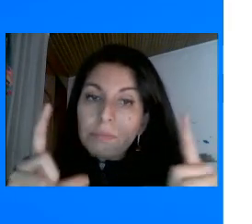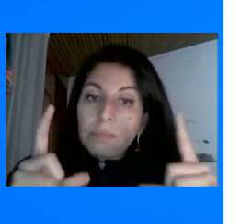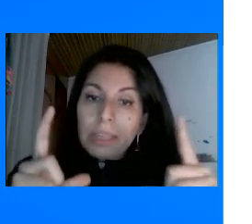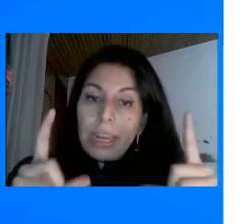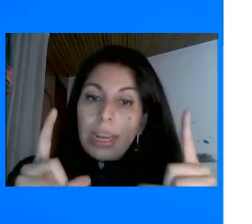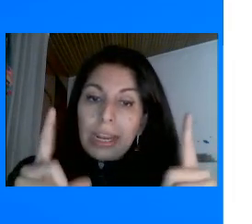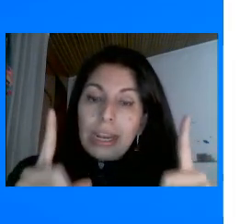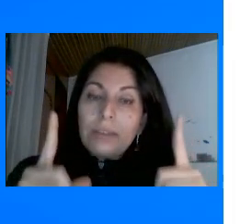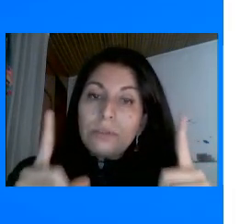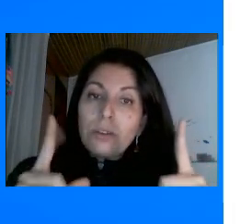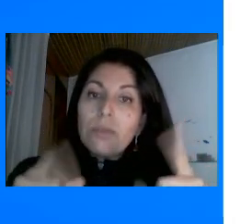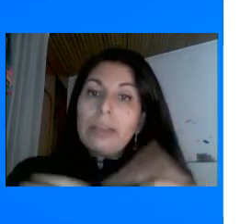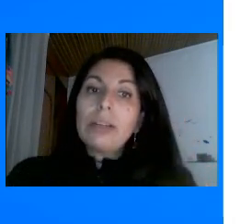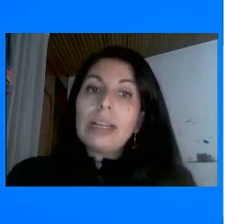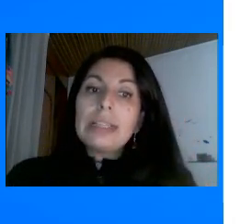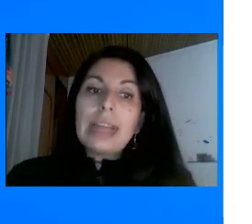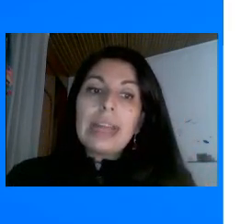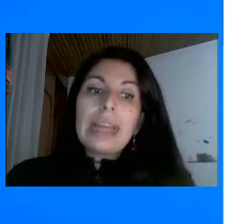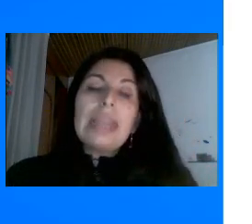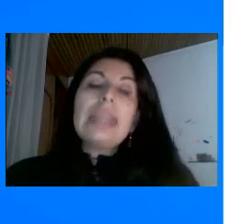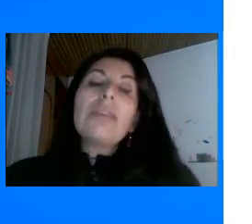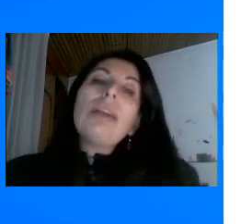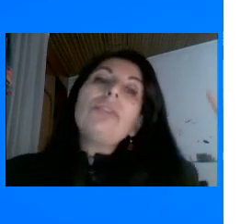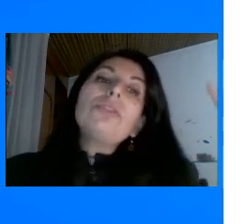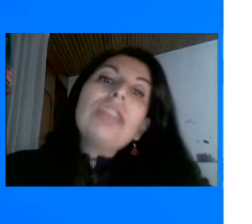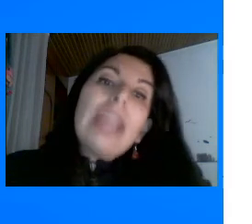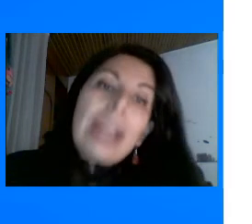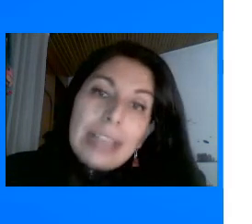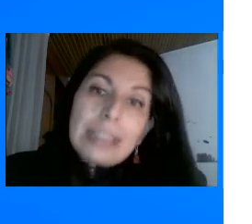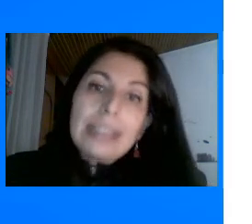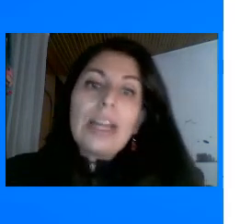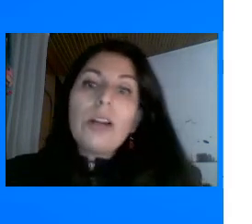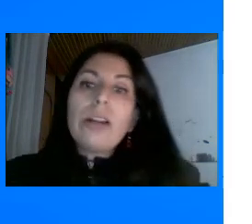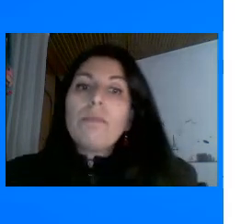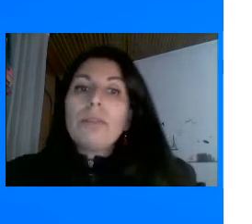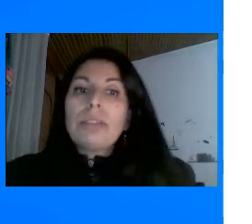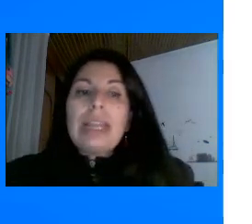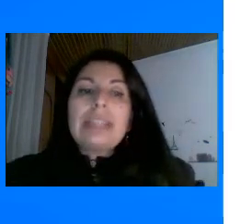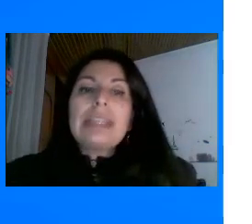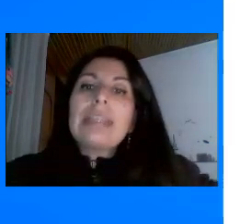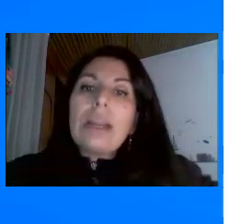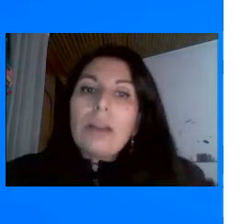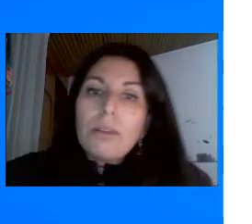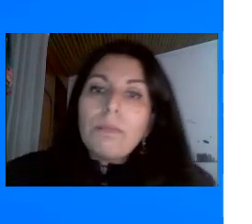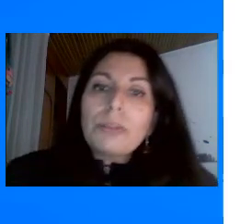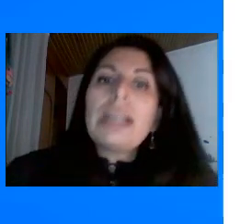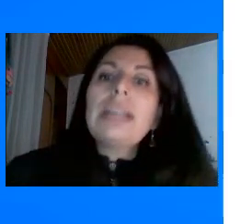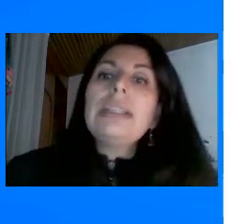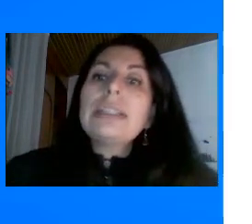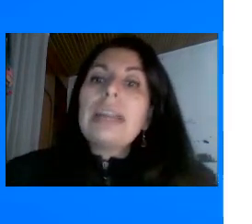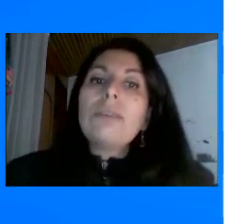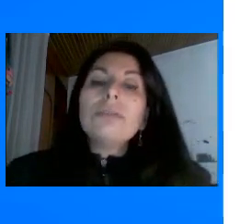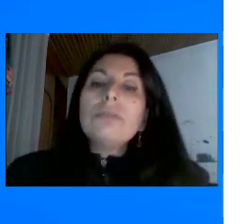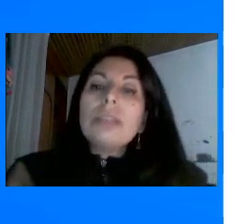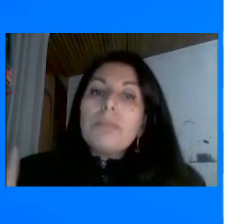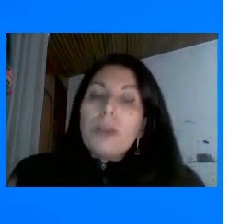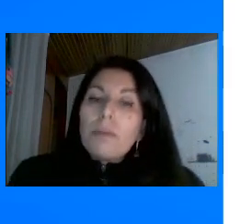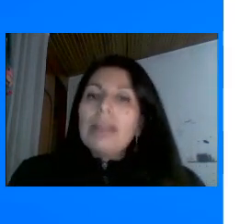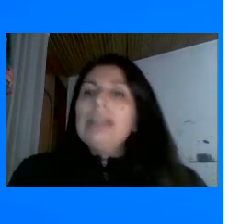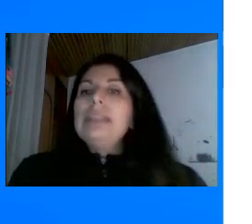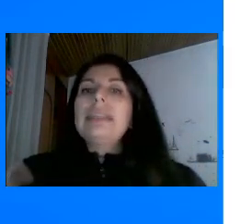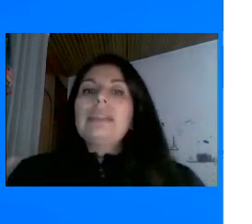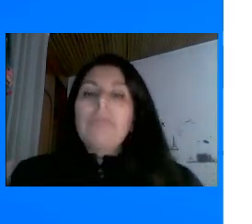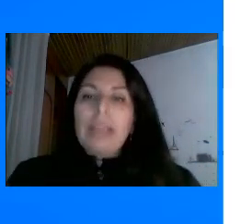un En un documento Que les dan Y cuando llegan A Santiago de Compostela En Santiago de Compostela Les dan Un